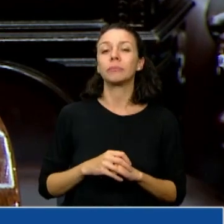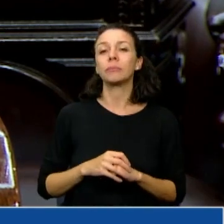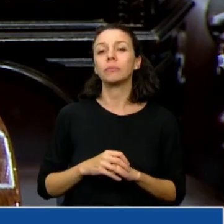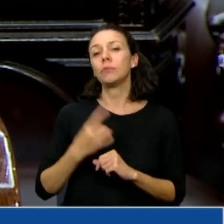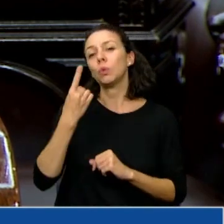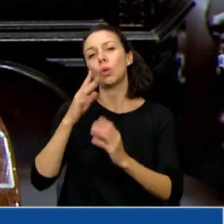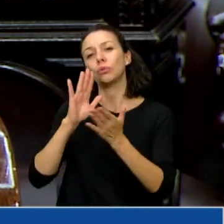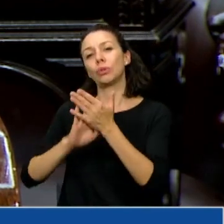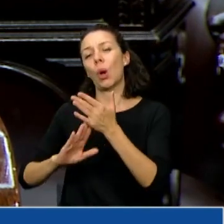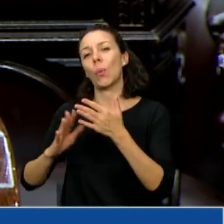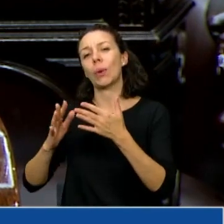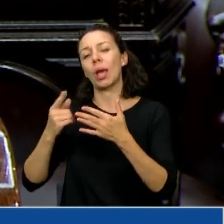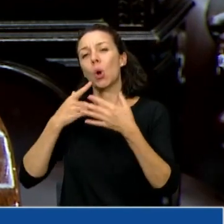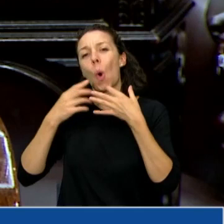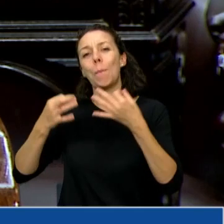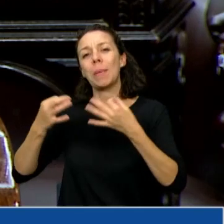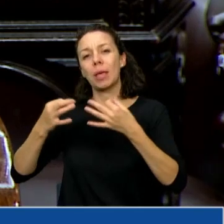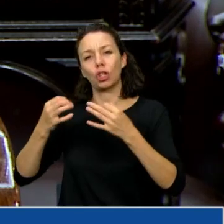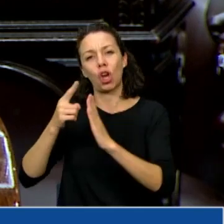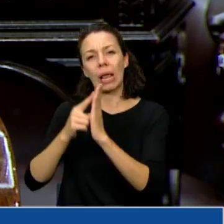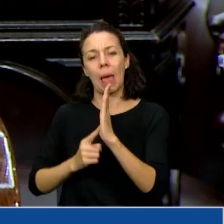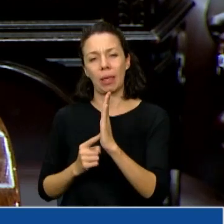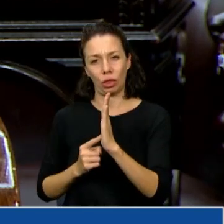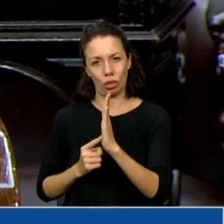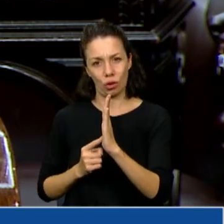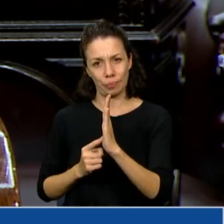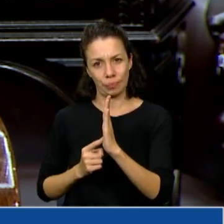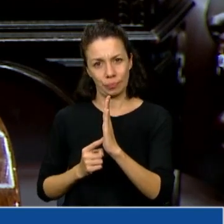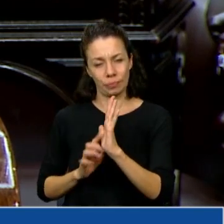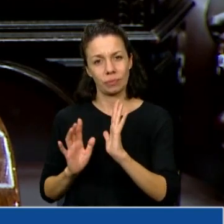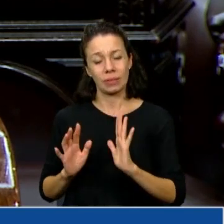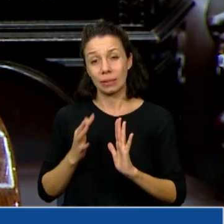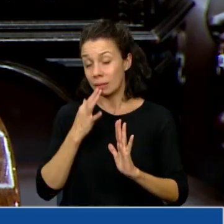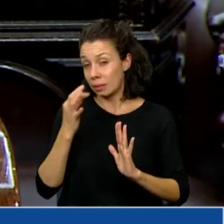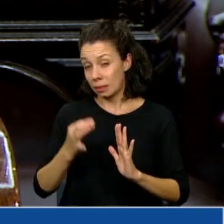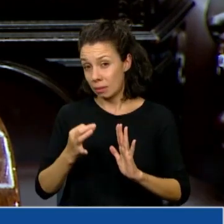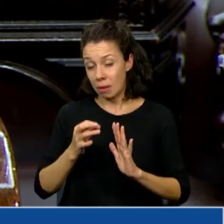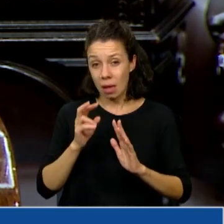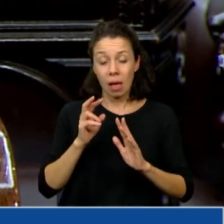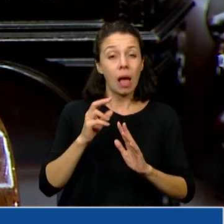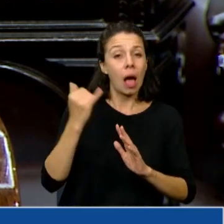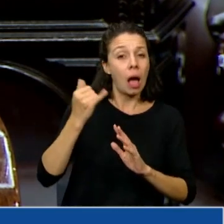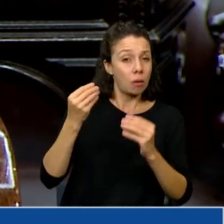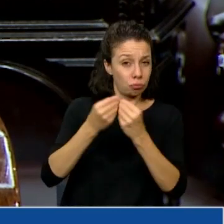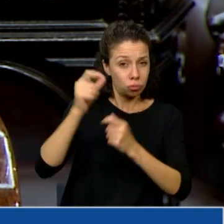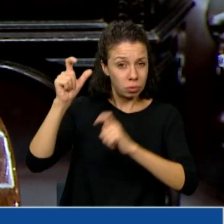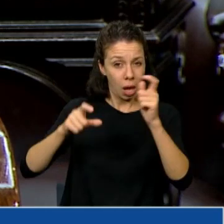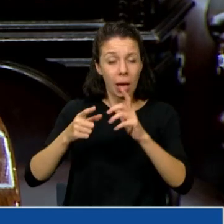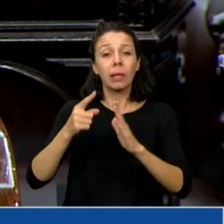ver con el cumplimiento de nuestro reglamento. La verdad que la inobservancia del artículo